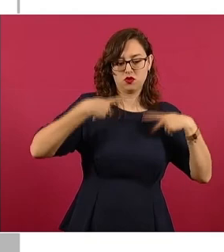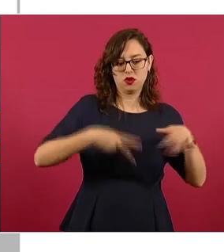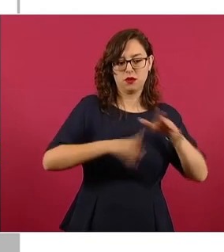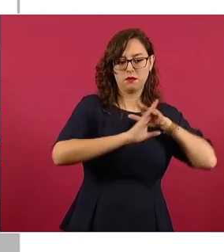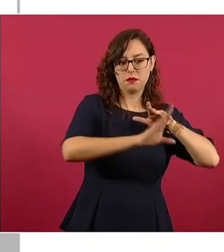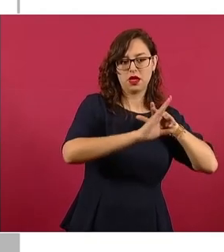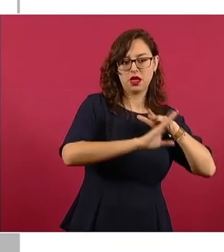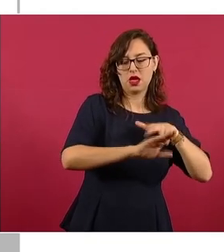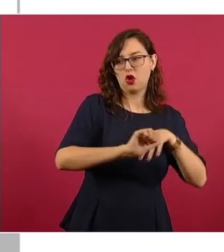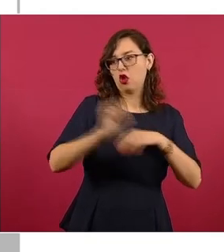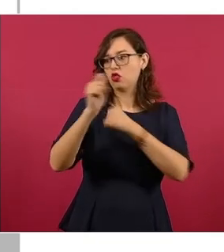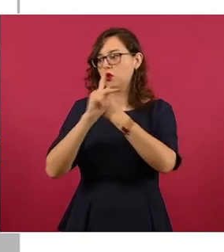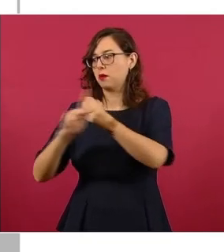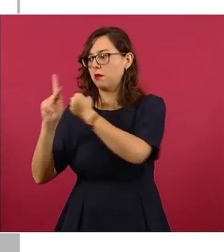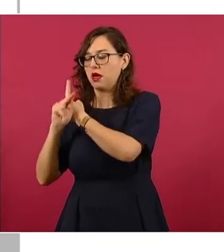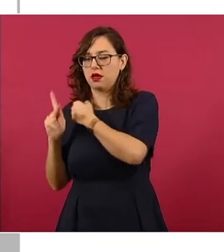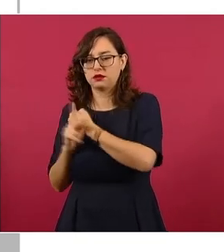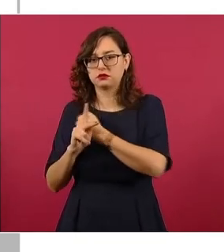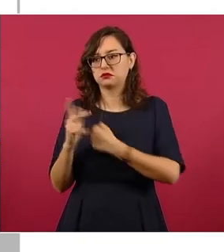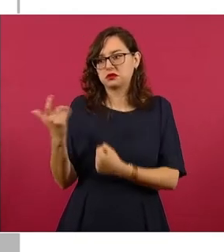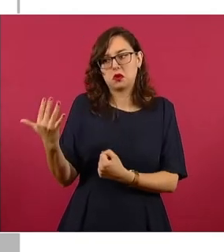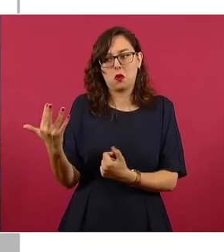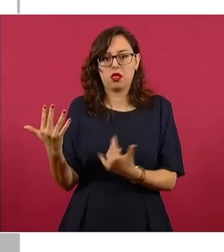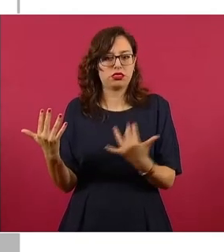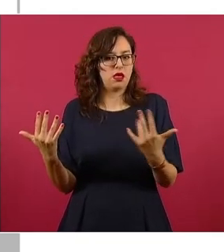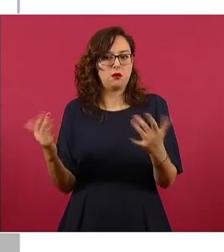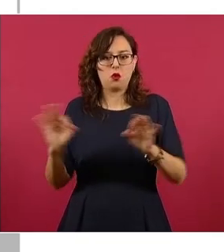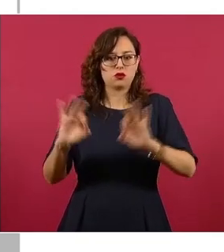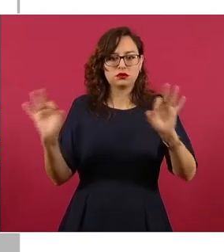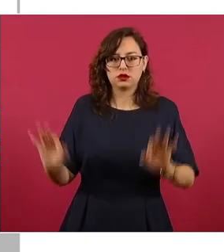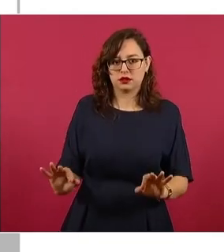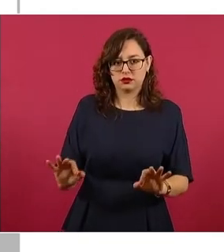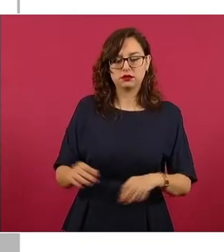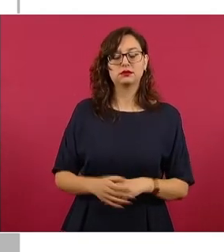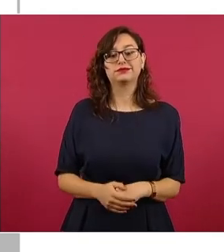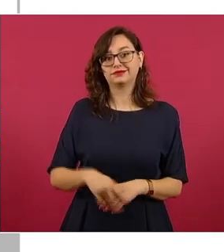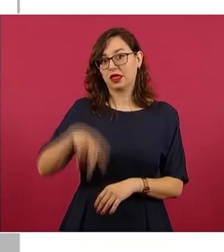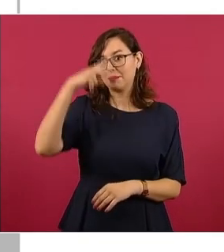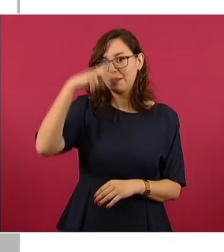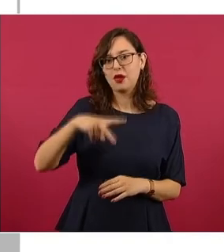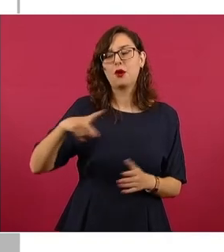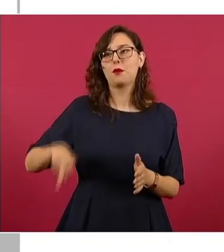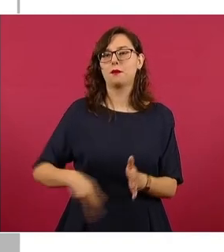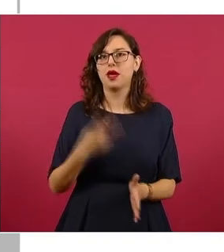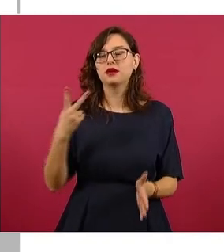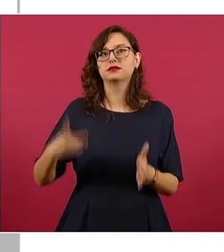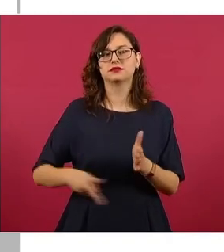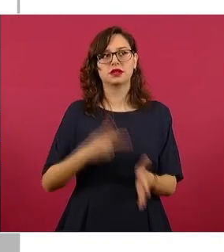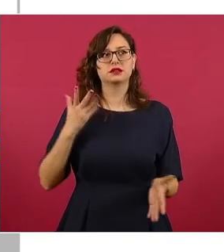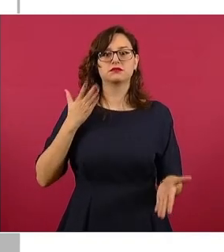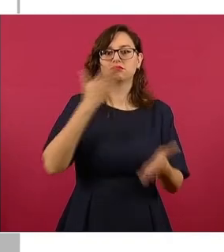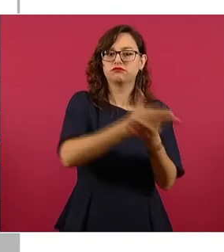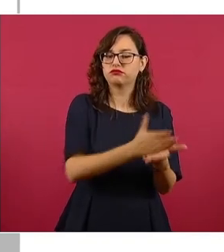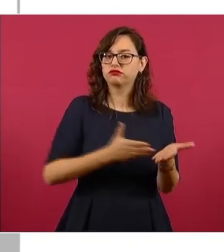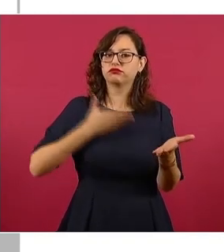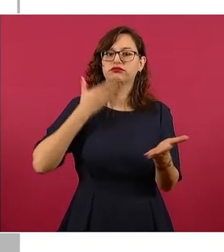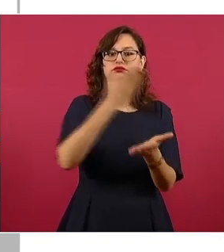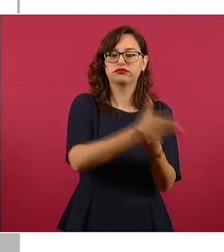Los extranjeros hacen hasta cuatro intentos por brincar el muro.